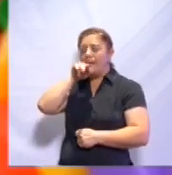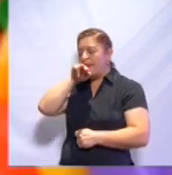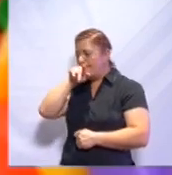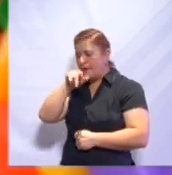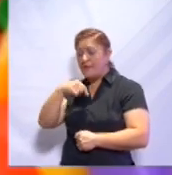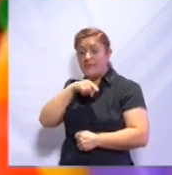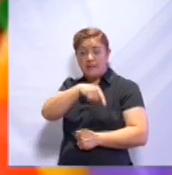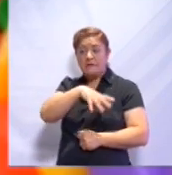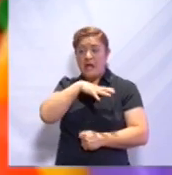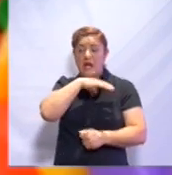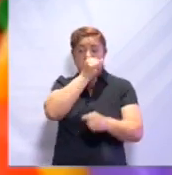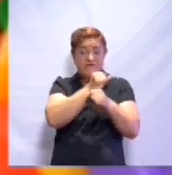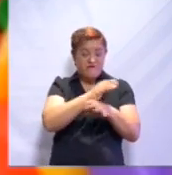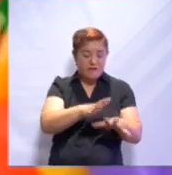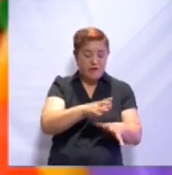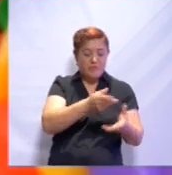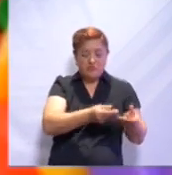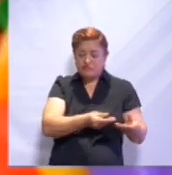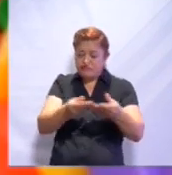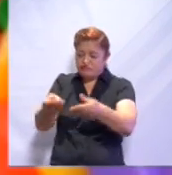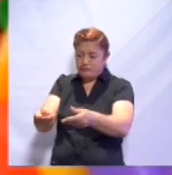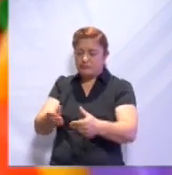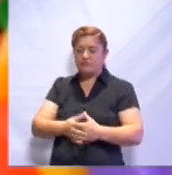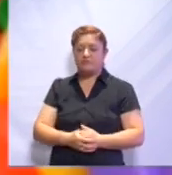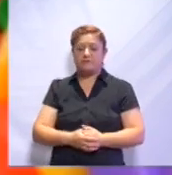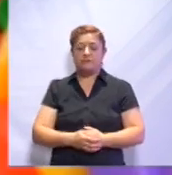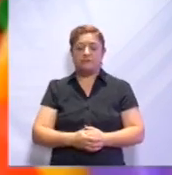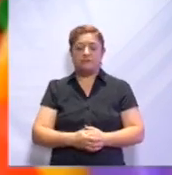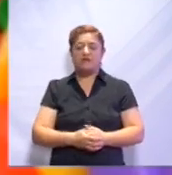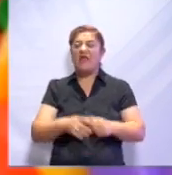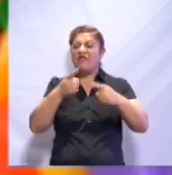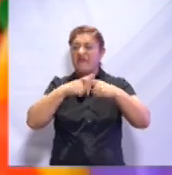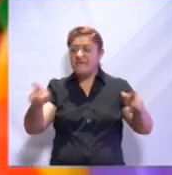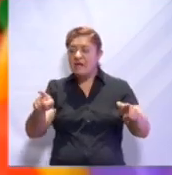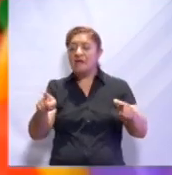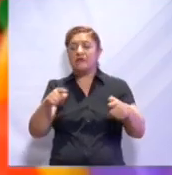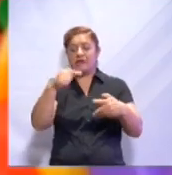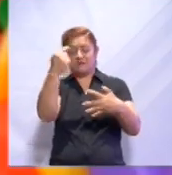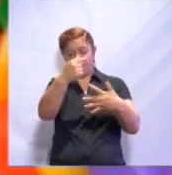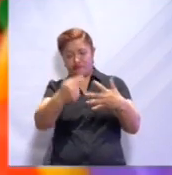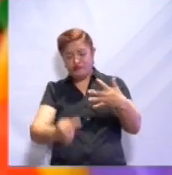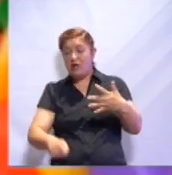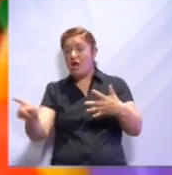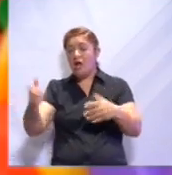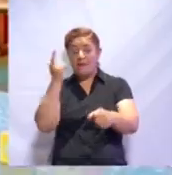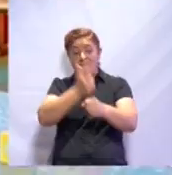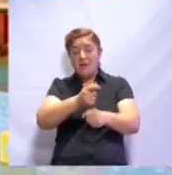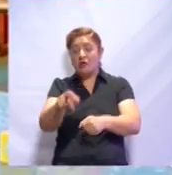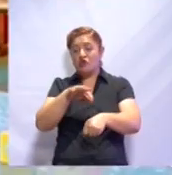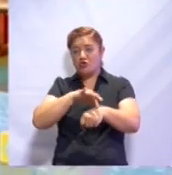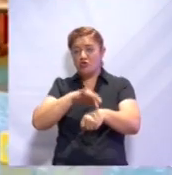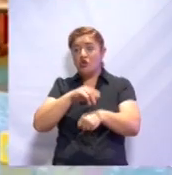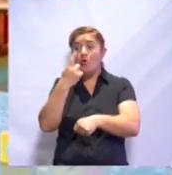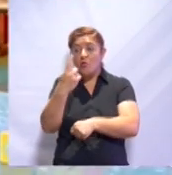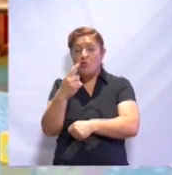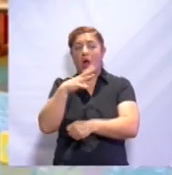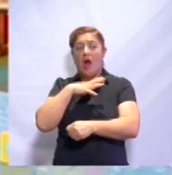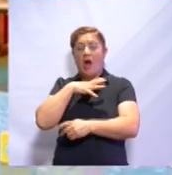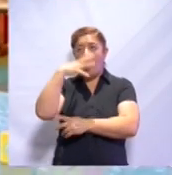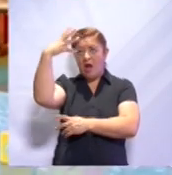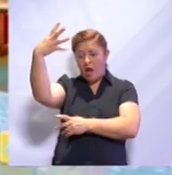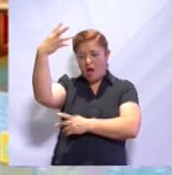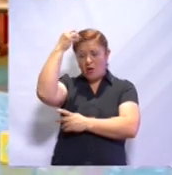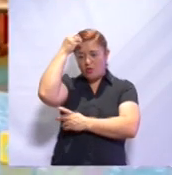Aquí tengo información de los diferentes diagnósticos y uno de ellos es el autismo. Aquí